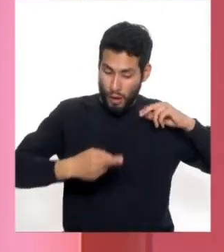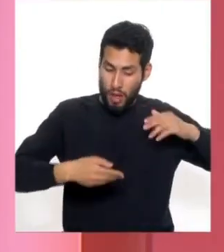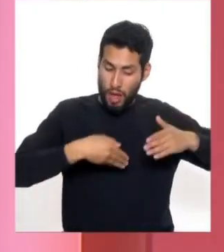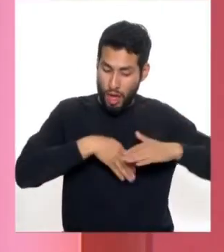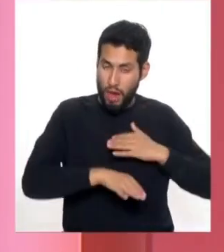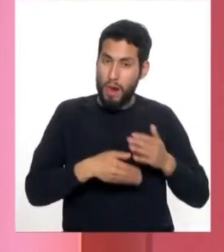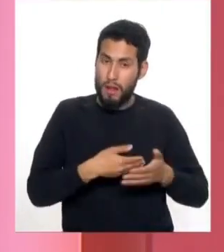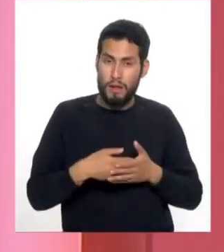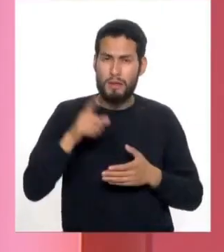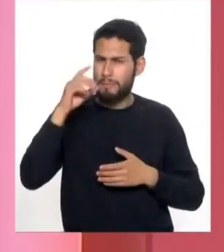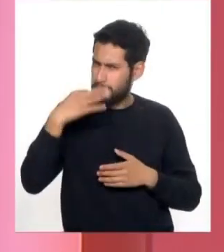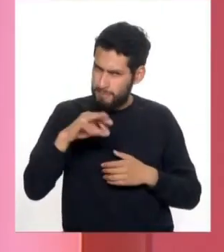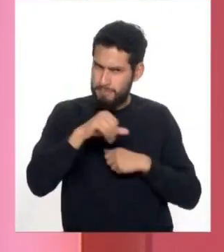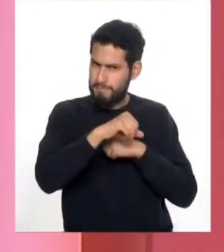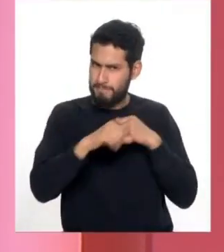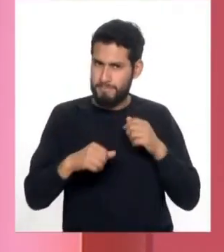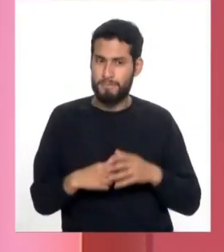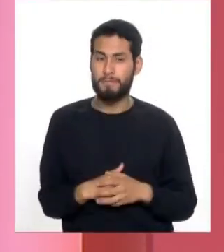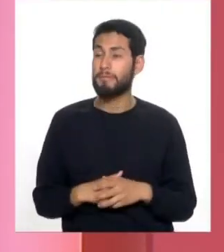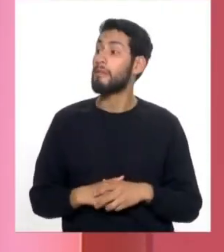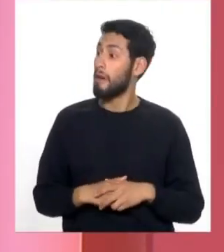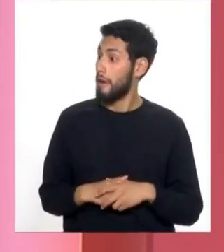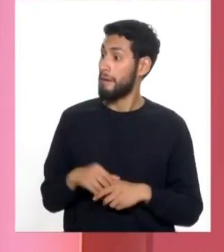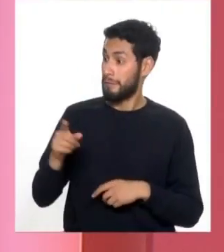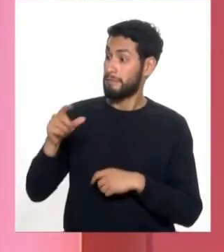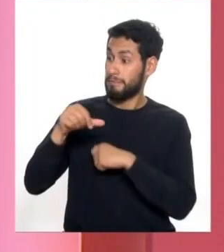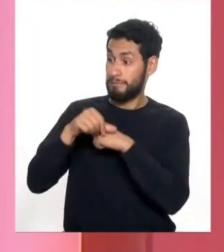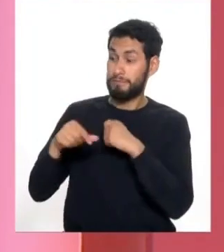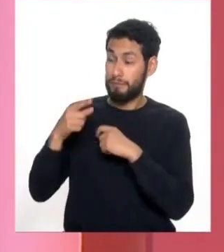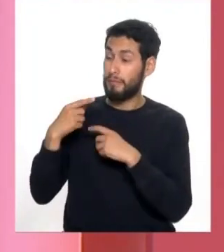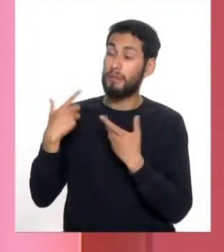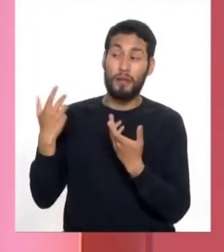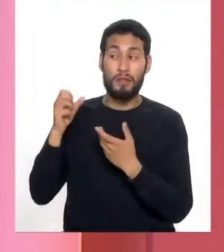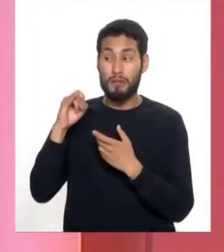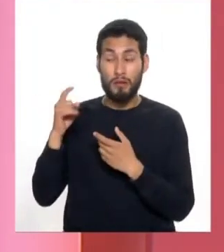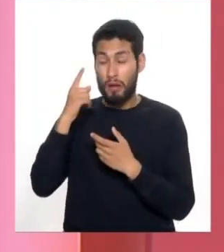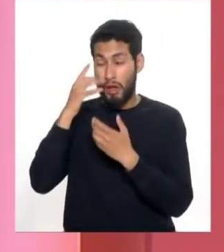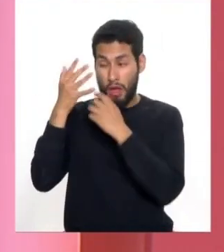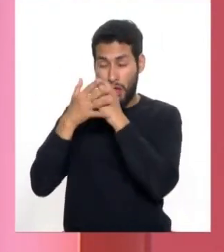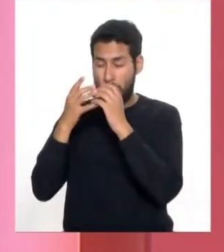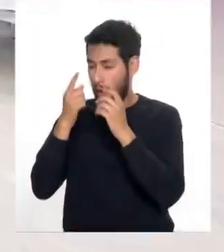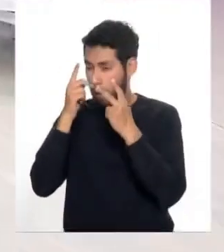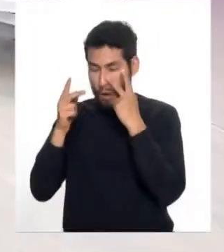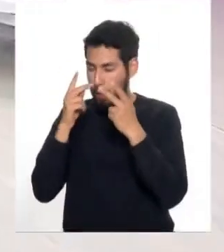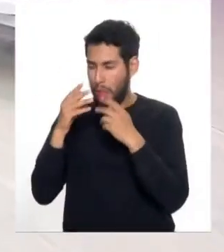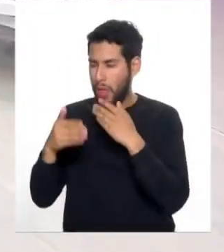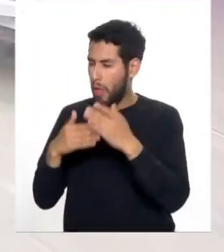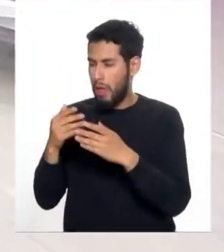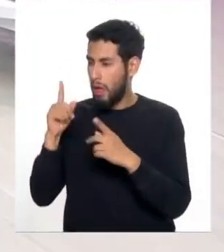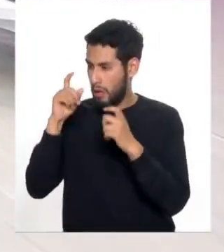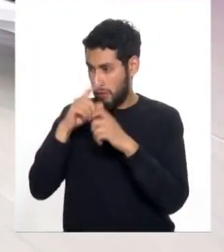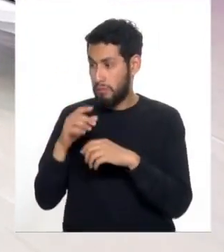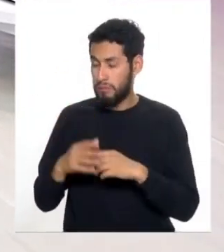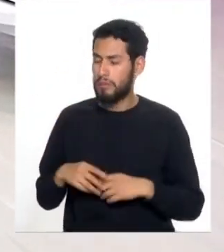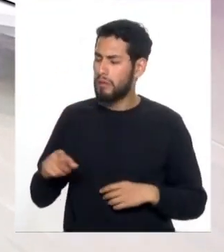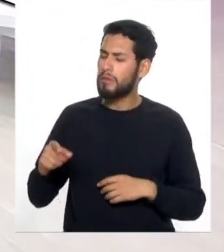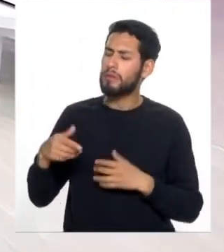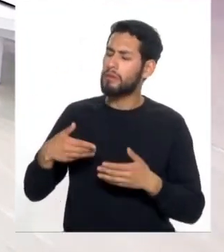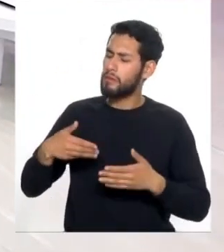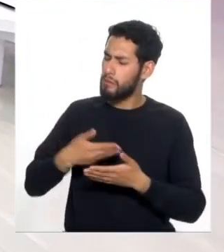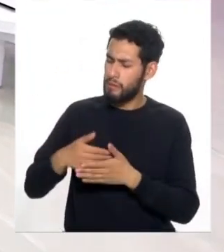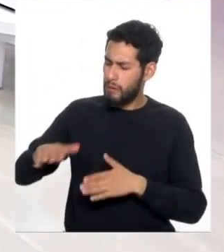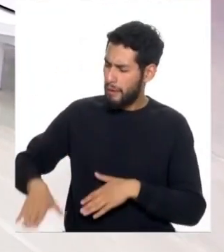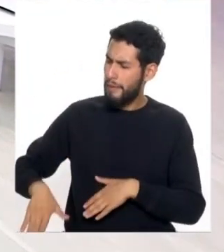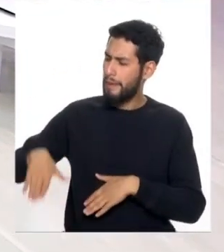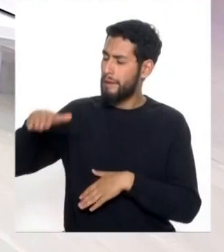Definitivamente siempre va a haber un impacto en el desarrollo visual. Después, doctora, de esta cirugía en este niño, ¿va a tener